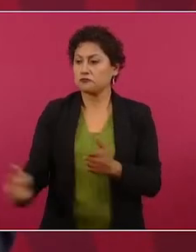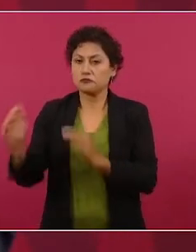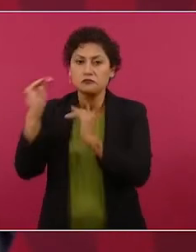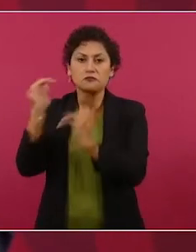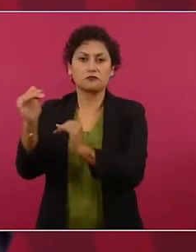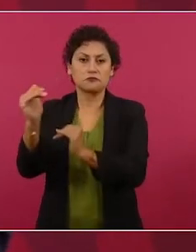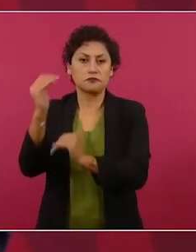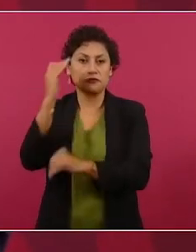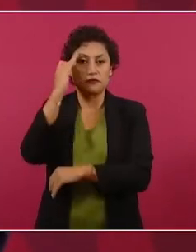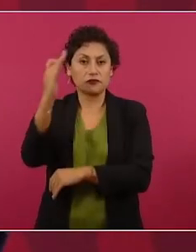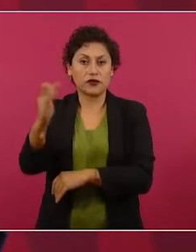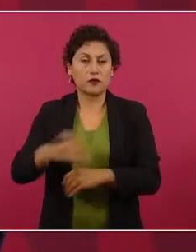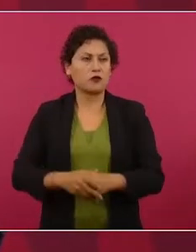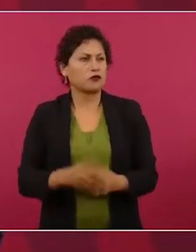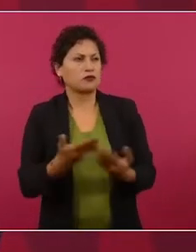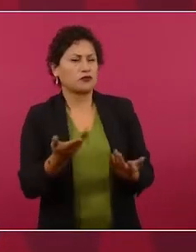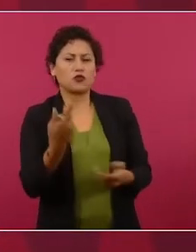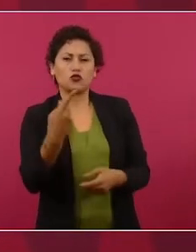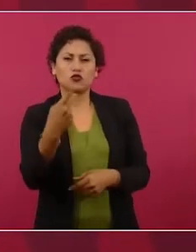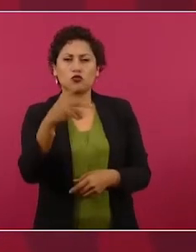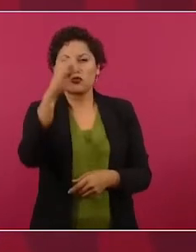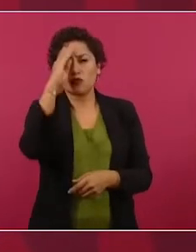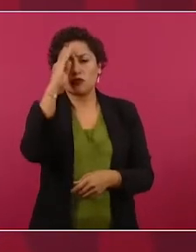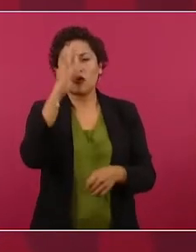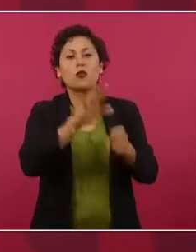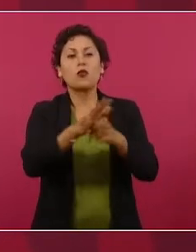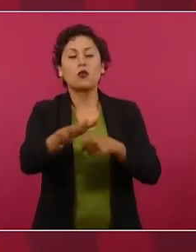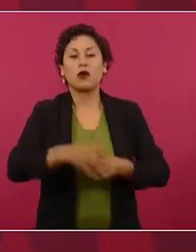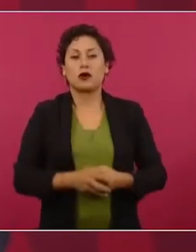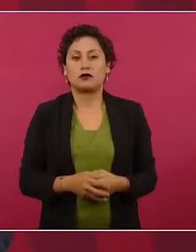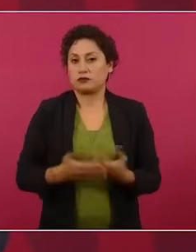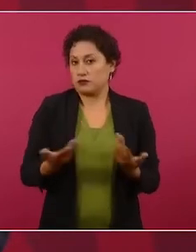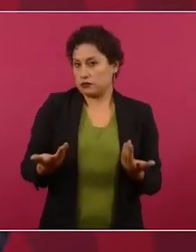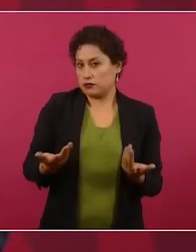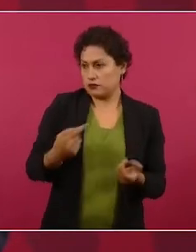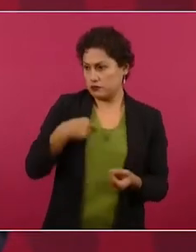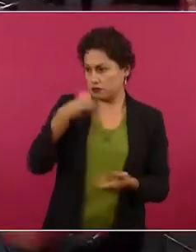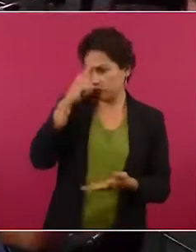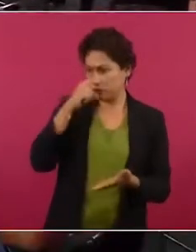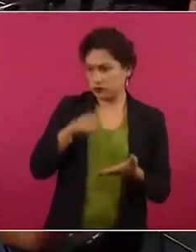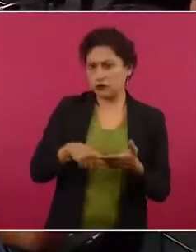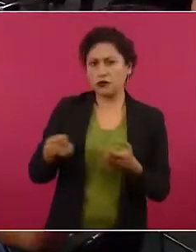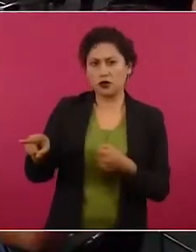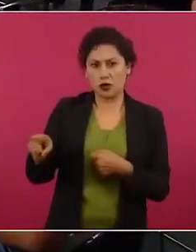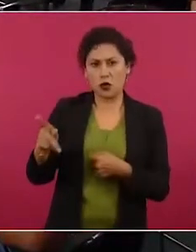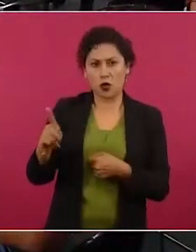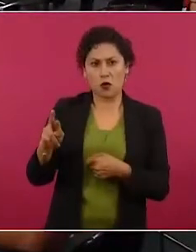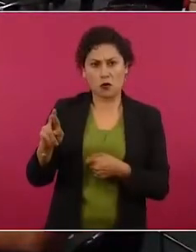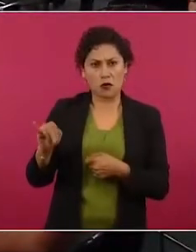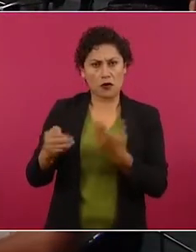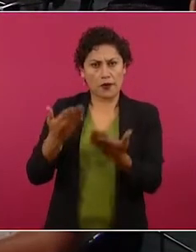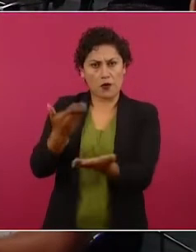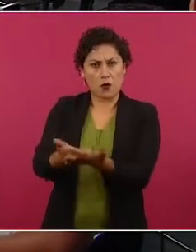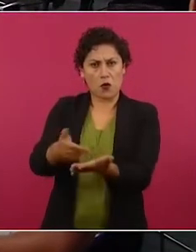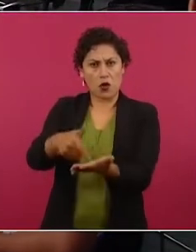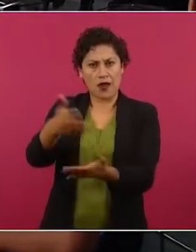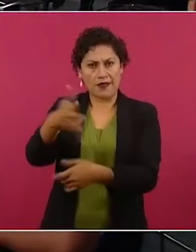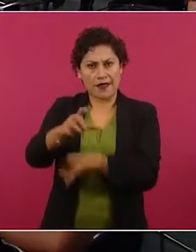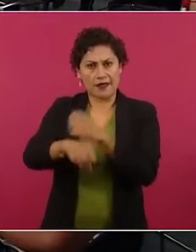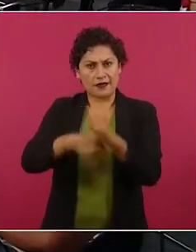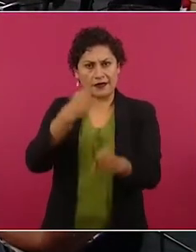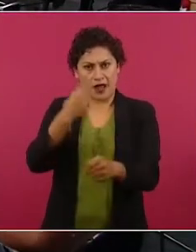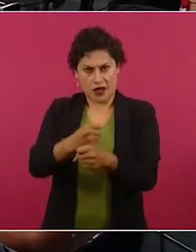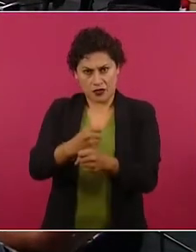¿Cuál le parecería? Lo que está proponiendo, creo que el PRI propone 10 años, ¿no? Dos mil